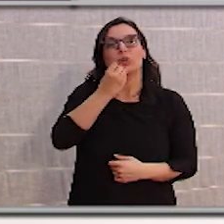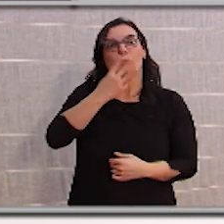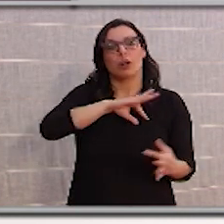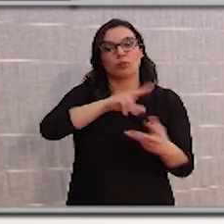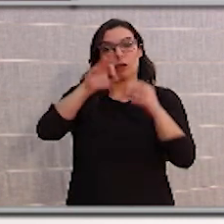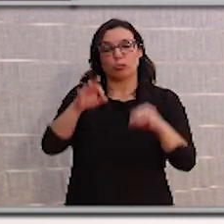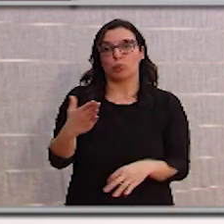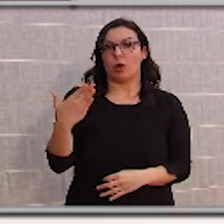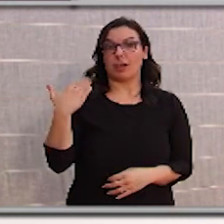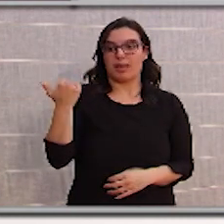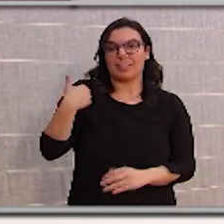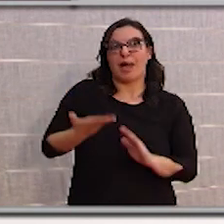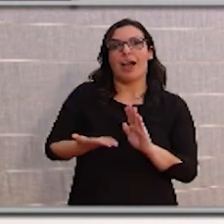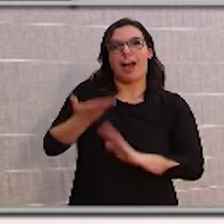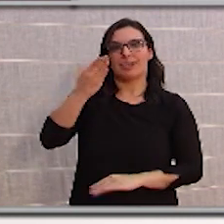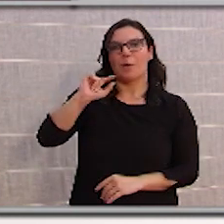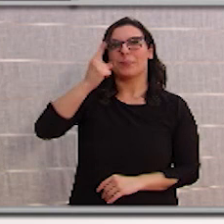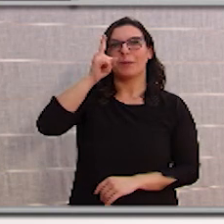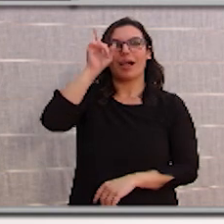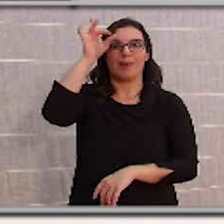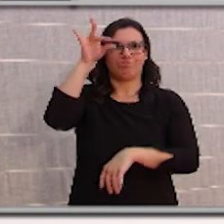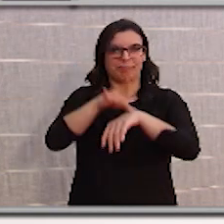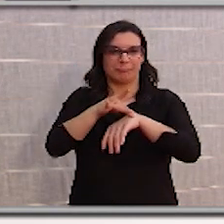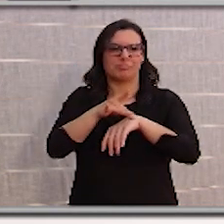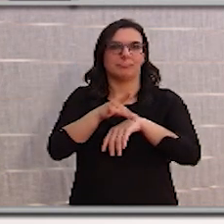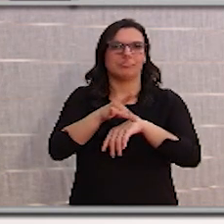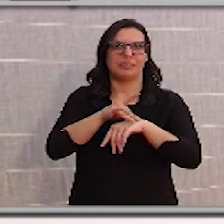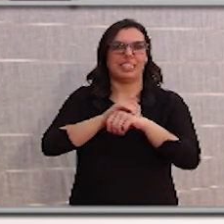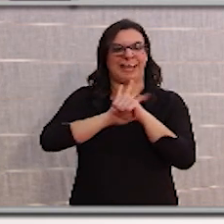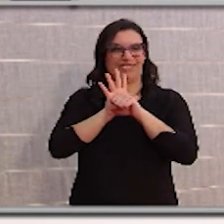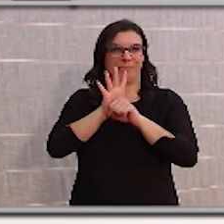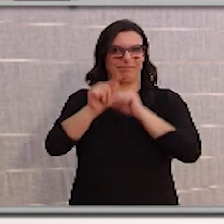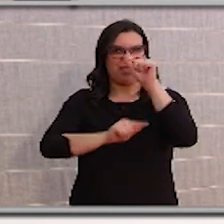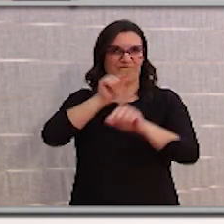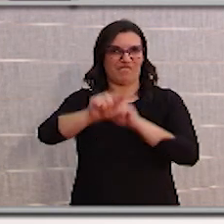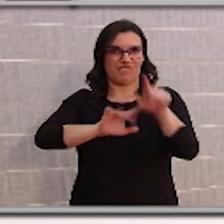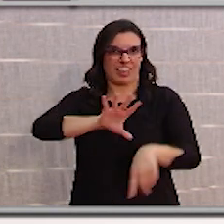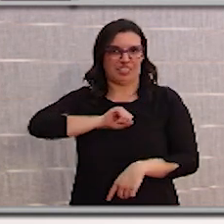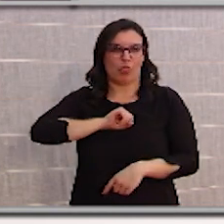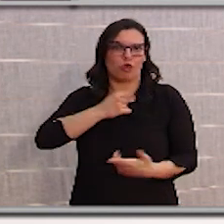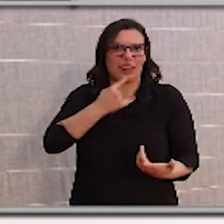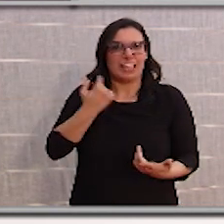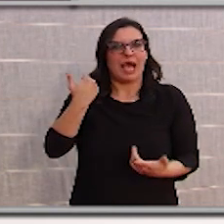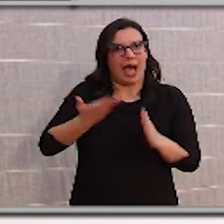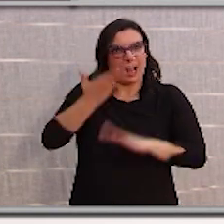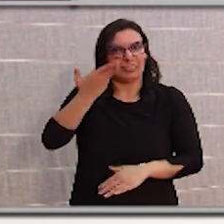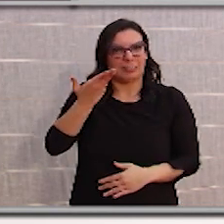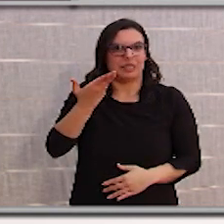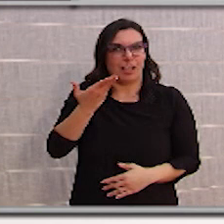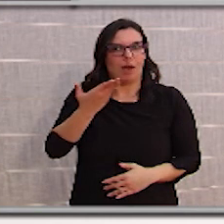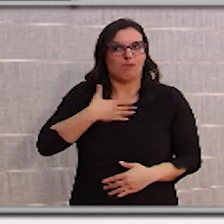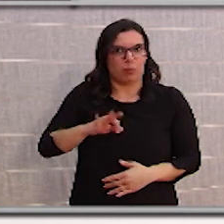ayer dimos ya el alta de la primera persona con infección por coronavirus, es decir, lanzar el mensaje de que las personas